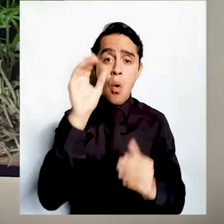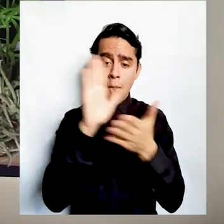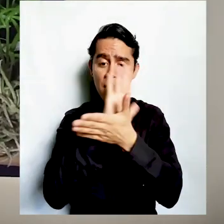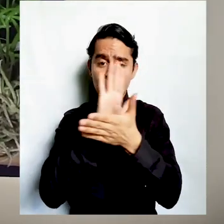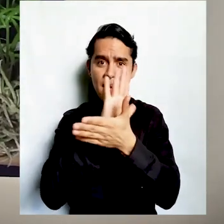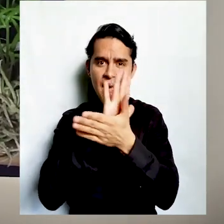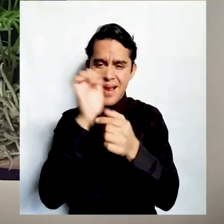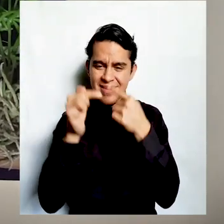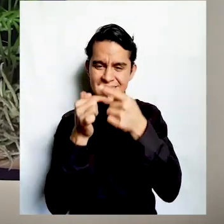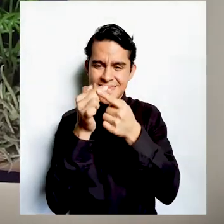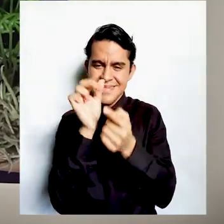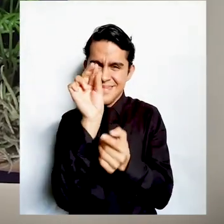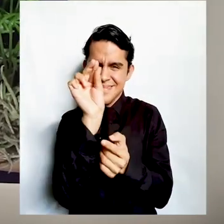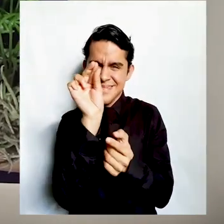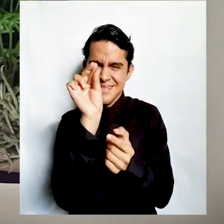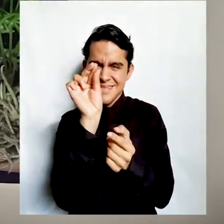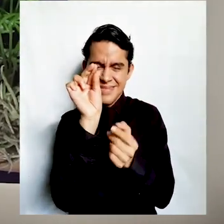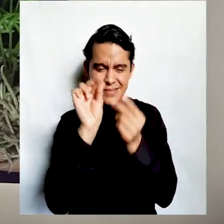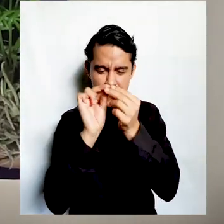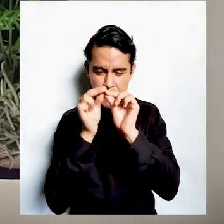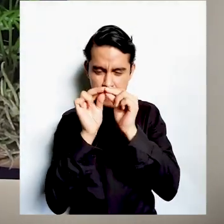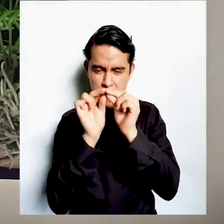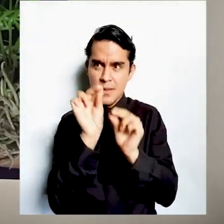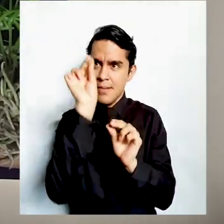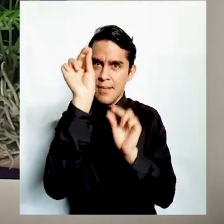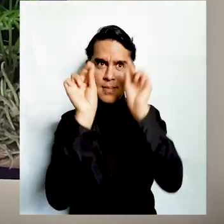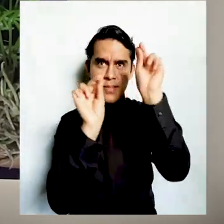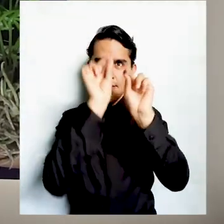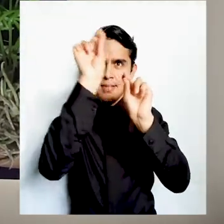ya que quiero un acabado 3D en mi cuadro.